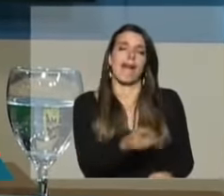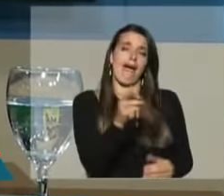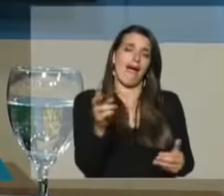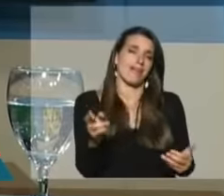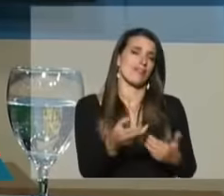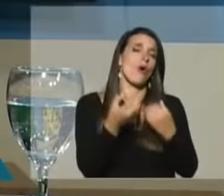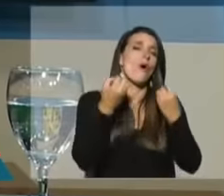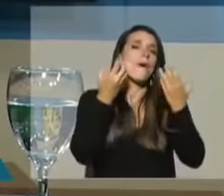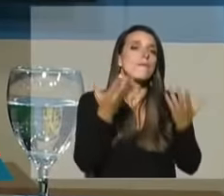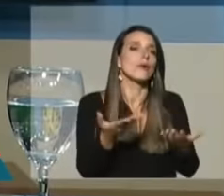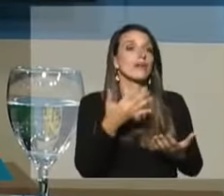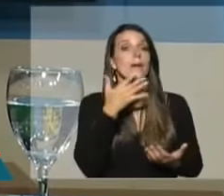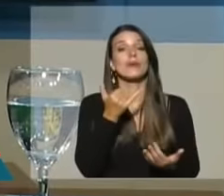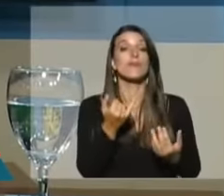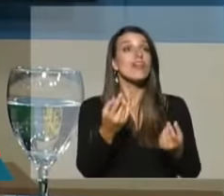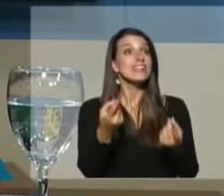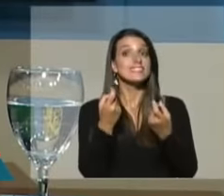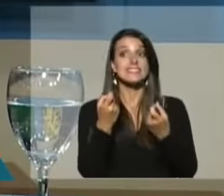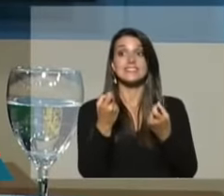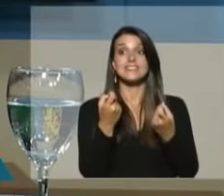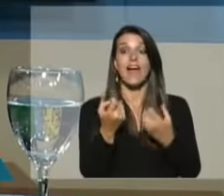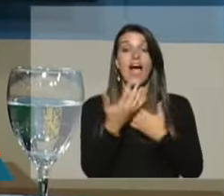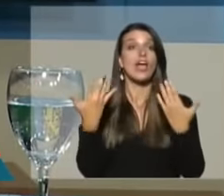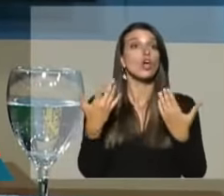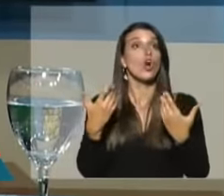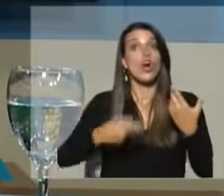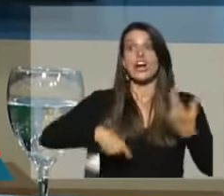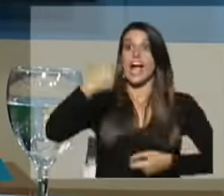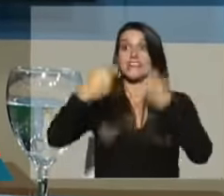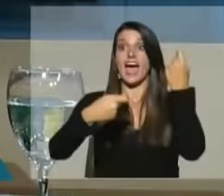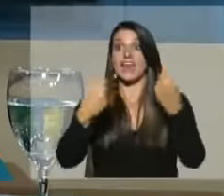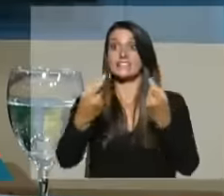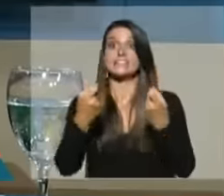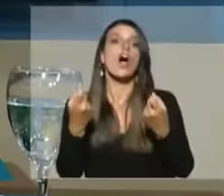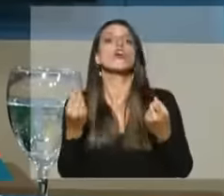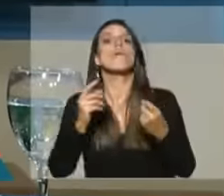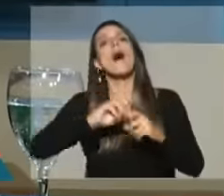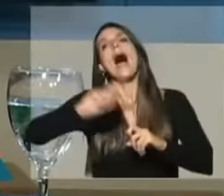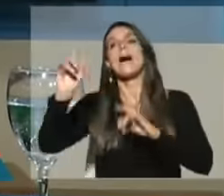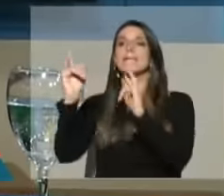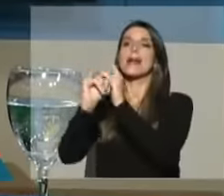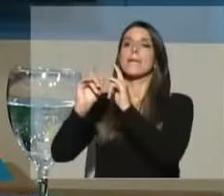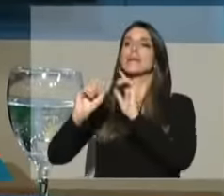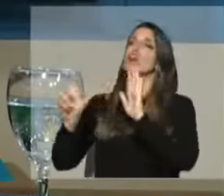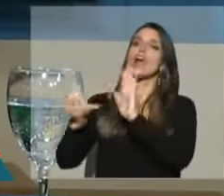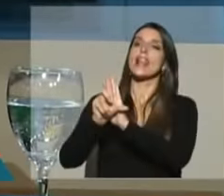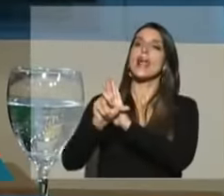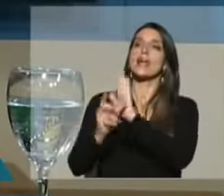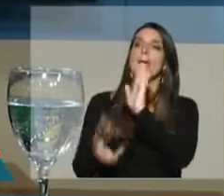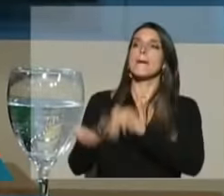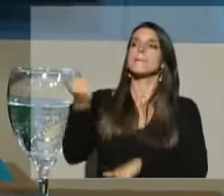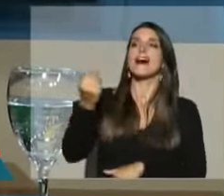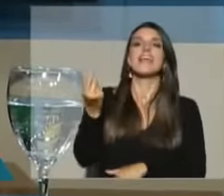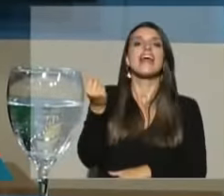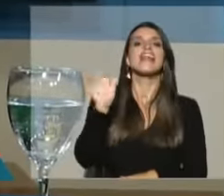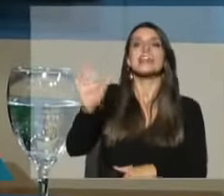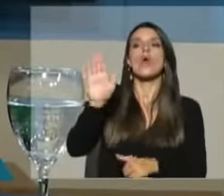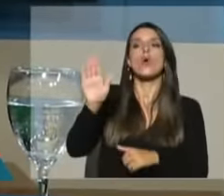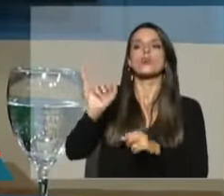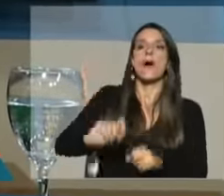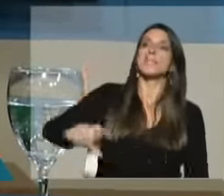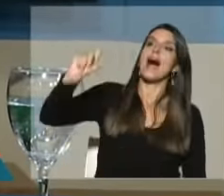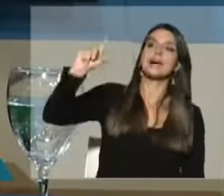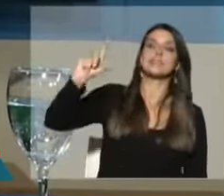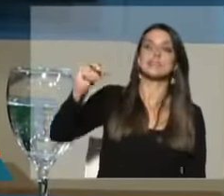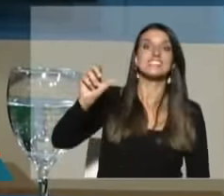porque era cada vez que necesitemos a gastar más, mandamos al Parlamento una ley, aumentamos la deuda externa, y así fue como la deuda